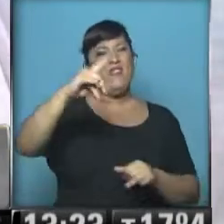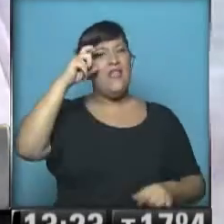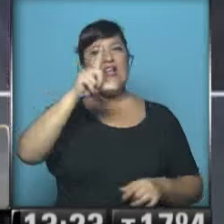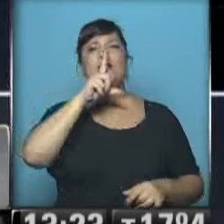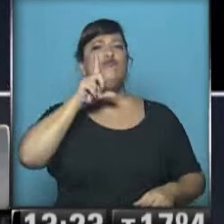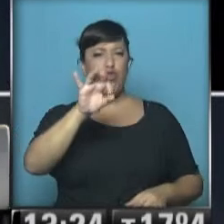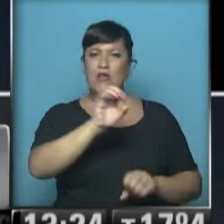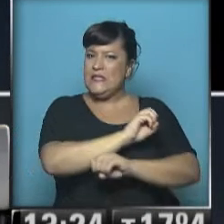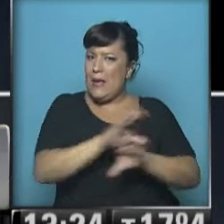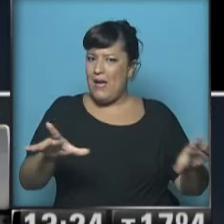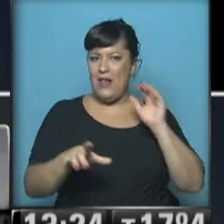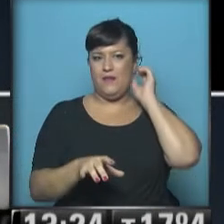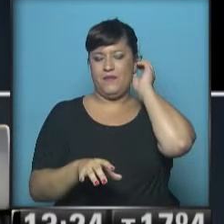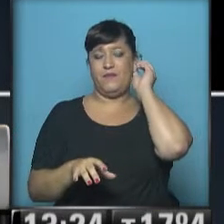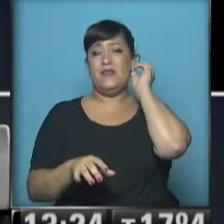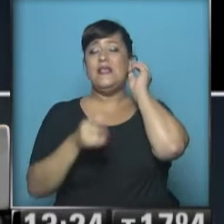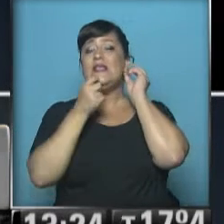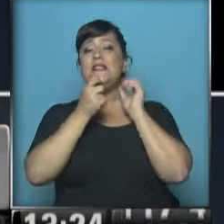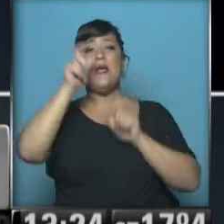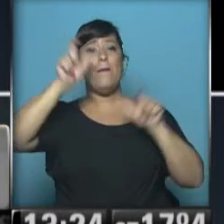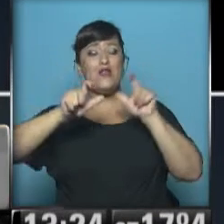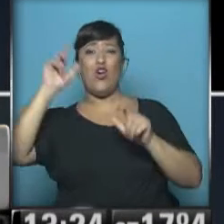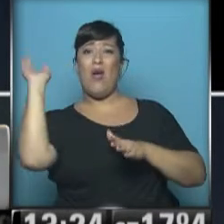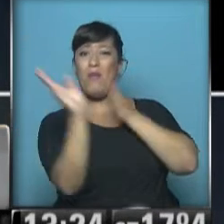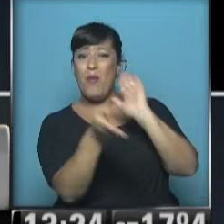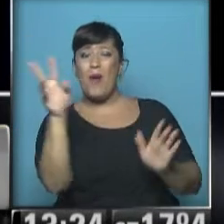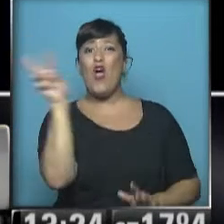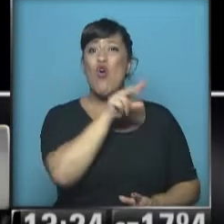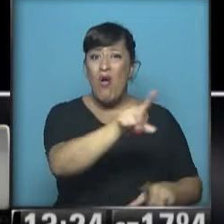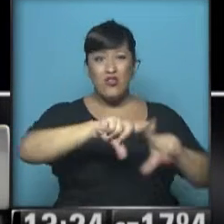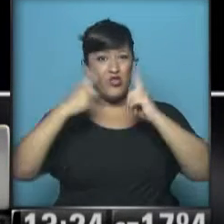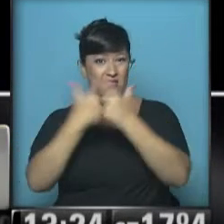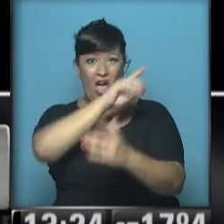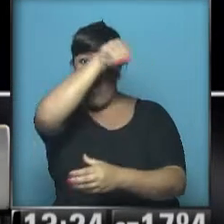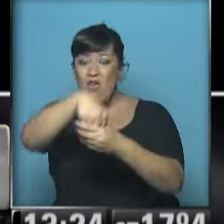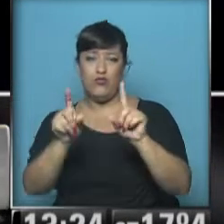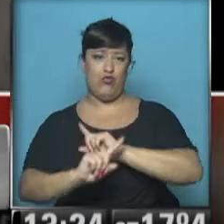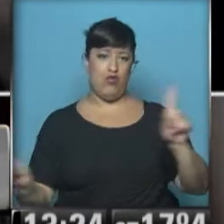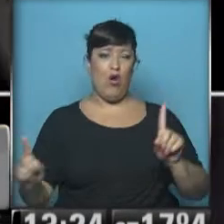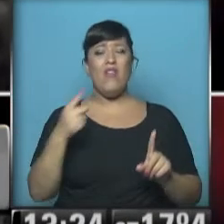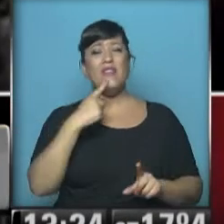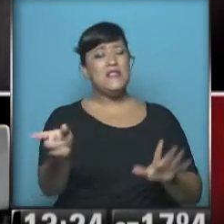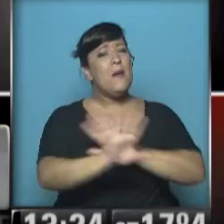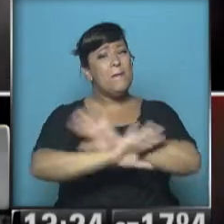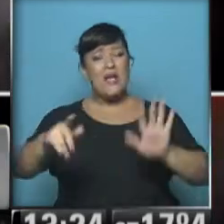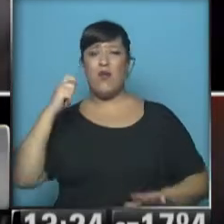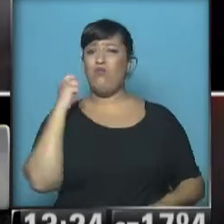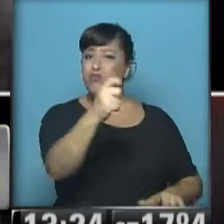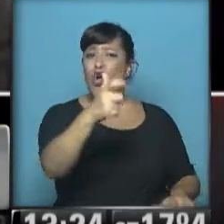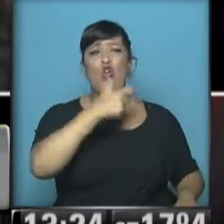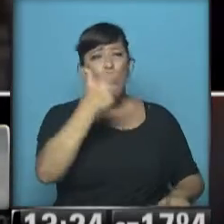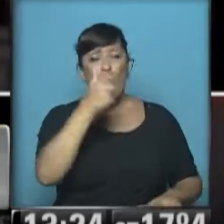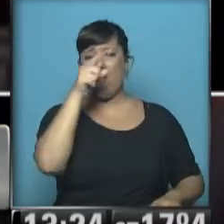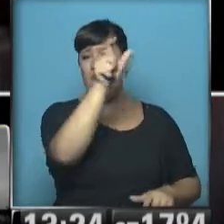campaña. Quienes maltratan a las mujeres no tienen lugar en nuestra sociedad. De sí basta. Sacale tarjeta roja al